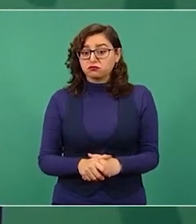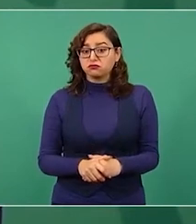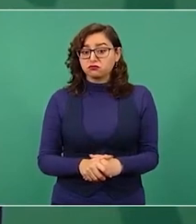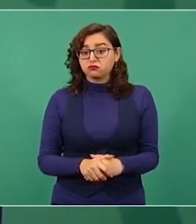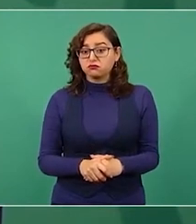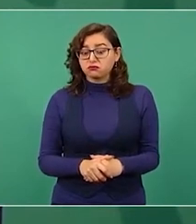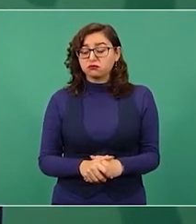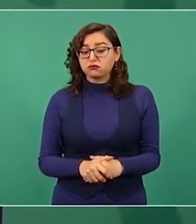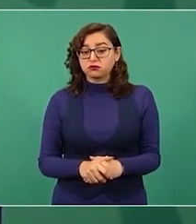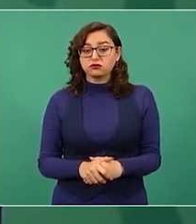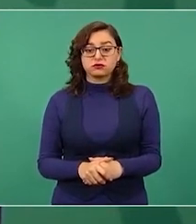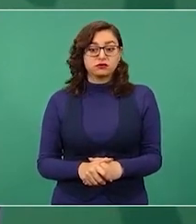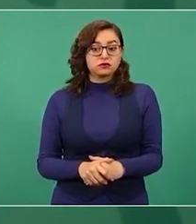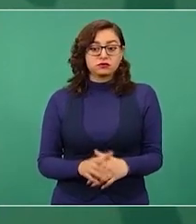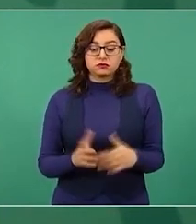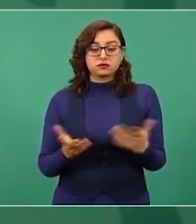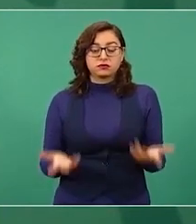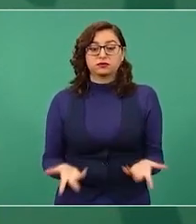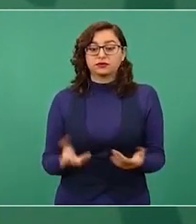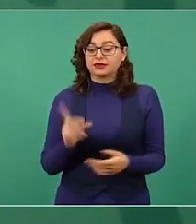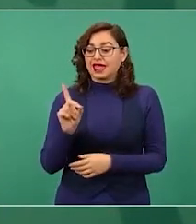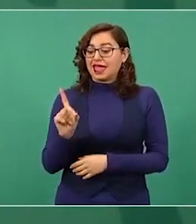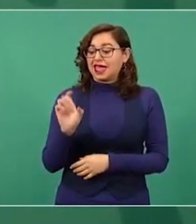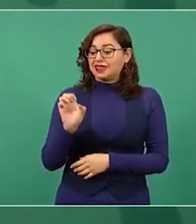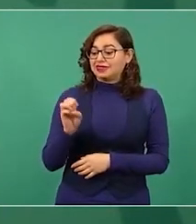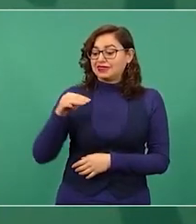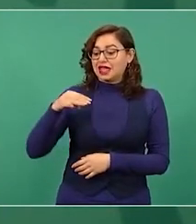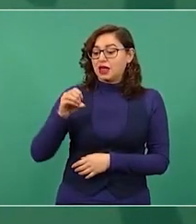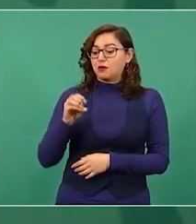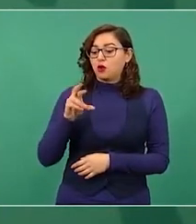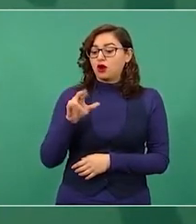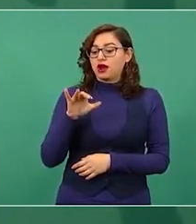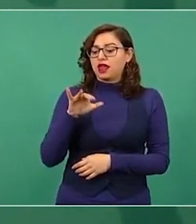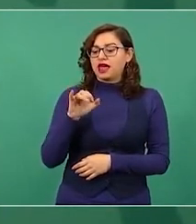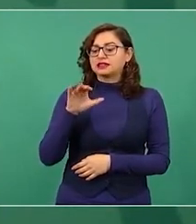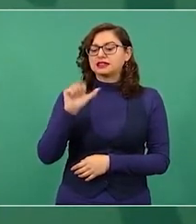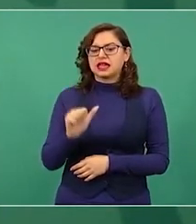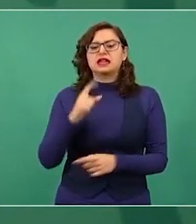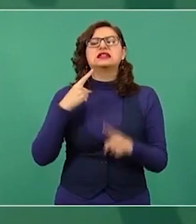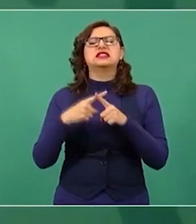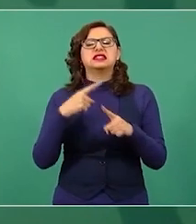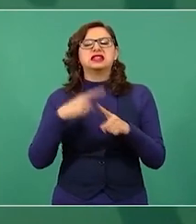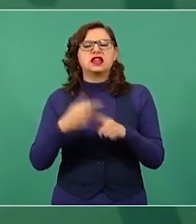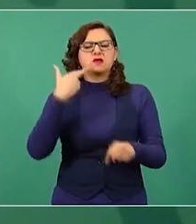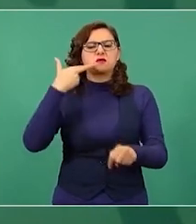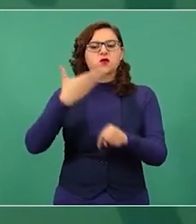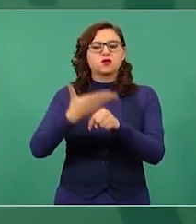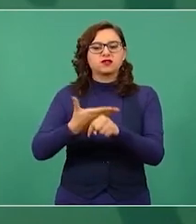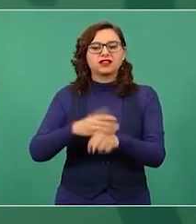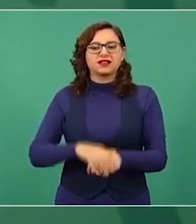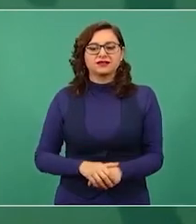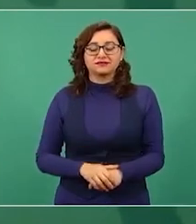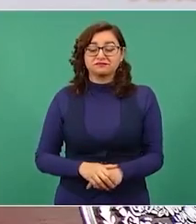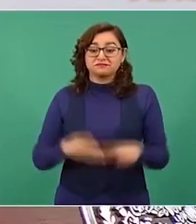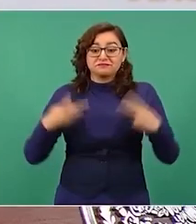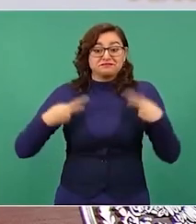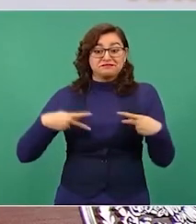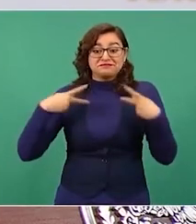La democracia la democracia hace el pueblo. No, no